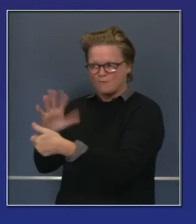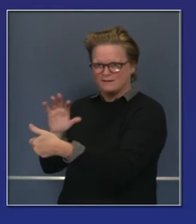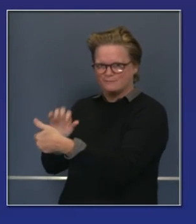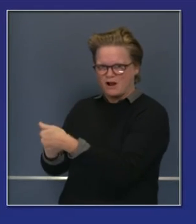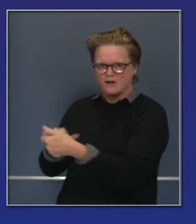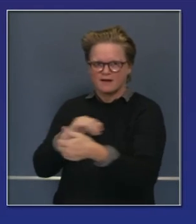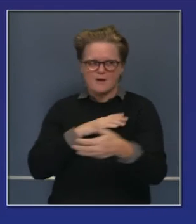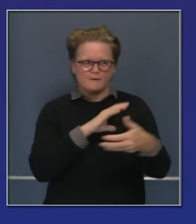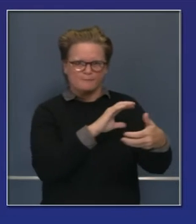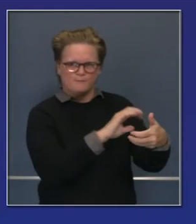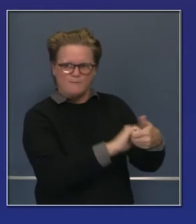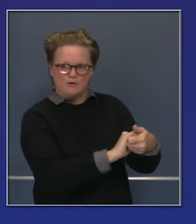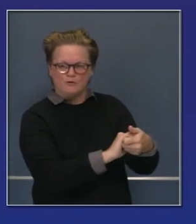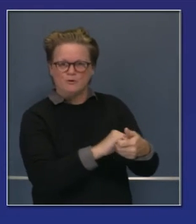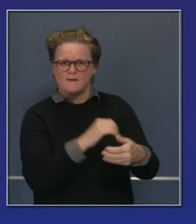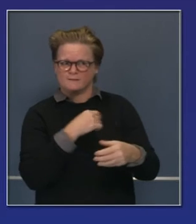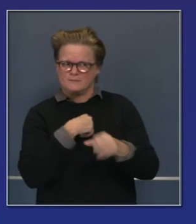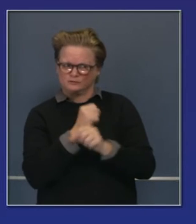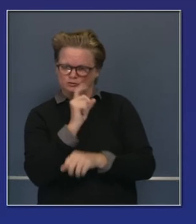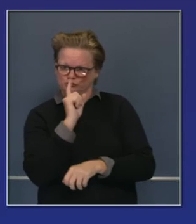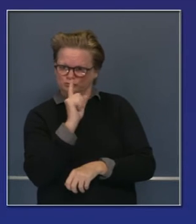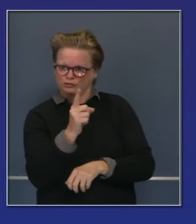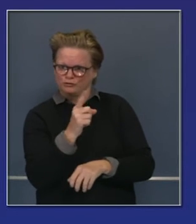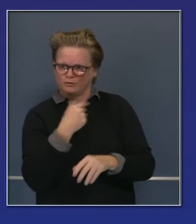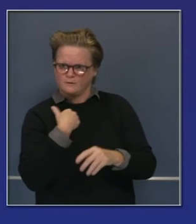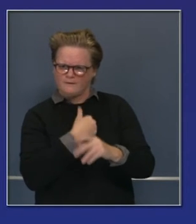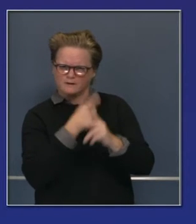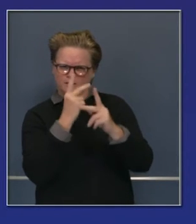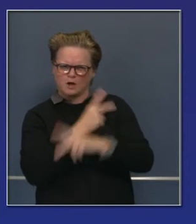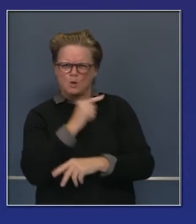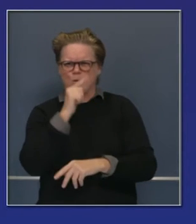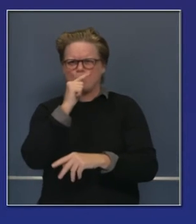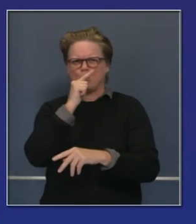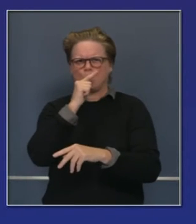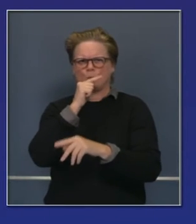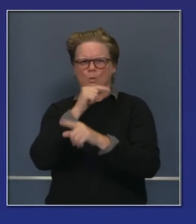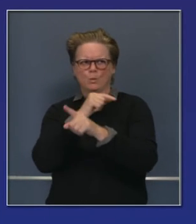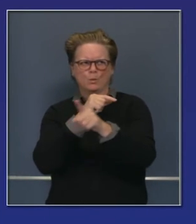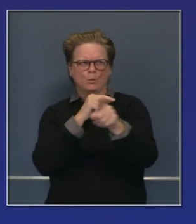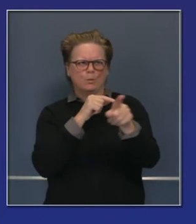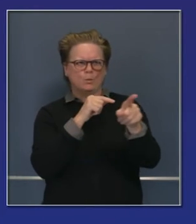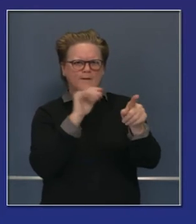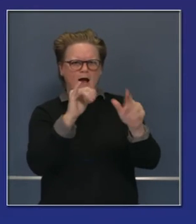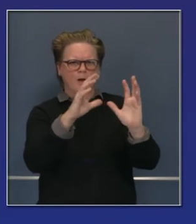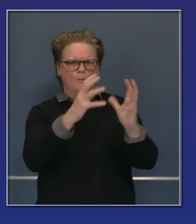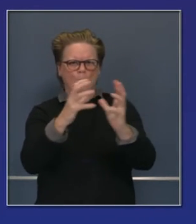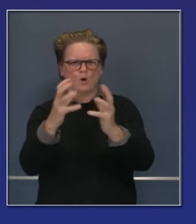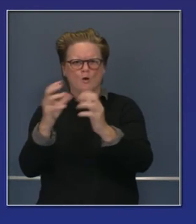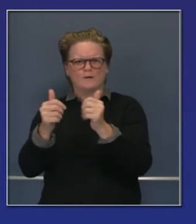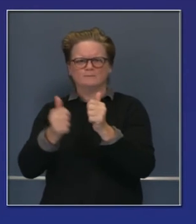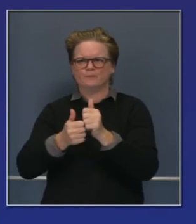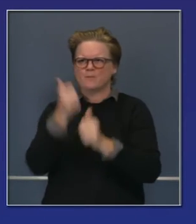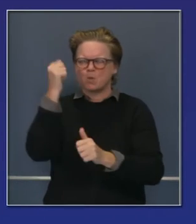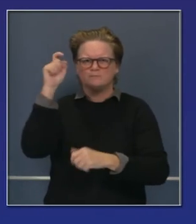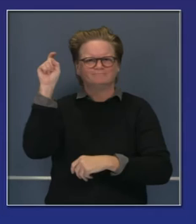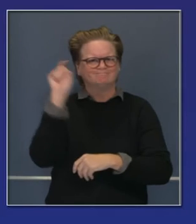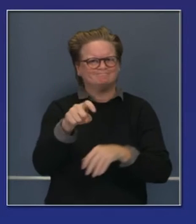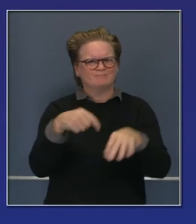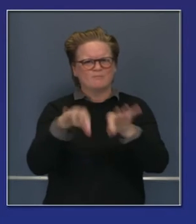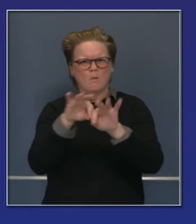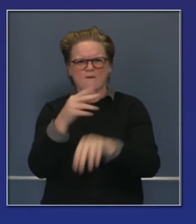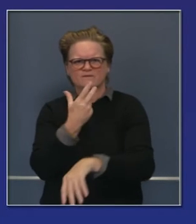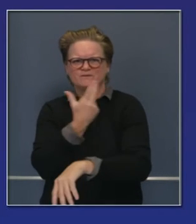de que nos estamos enfocando debidamente en las necesidades de los más vulnerables y que todo salga